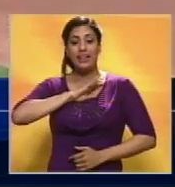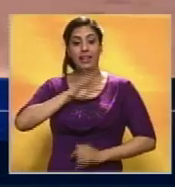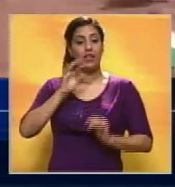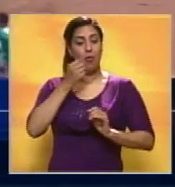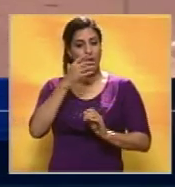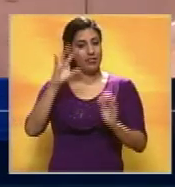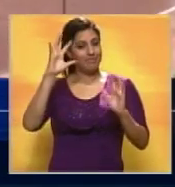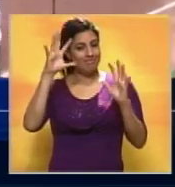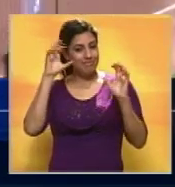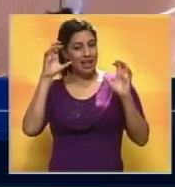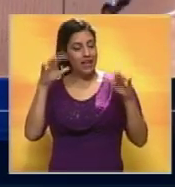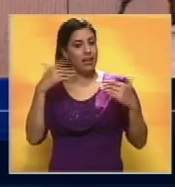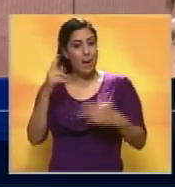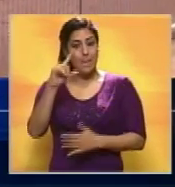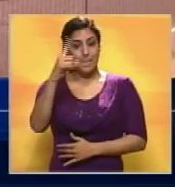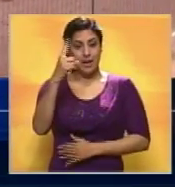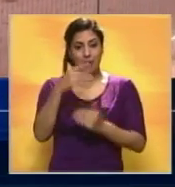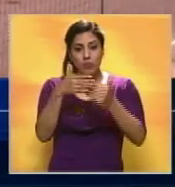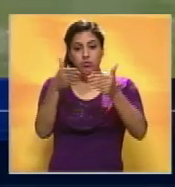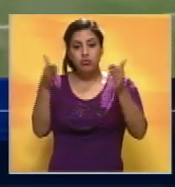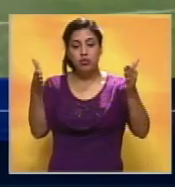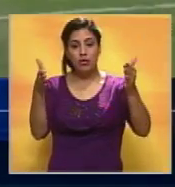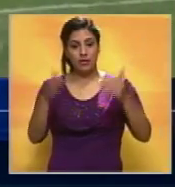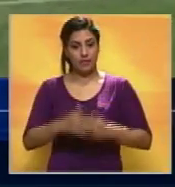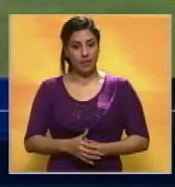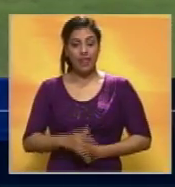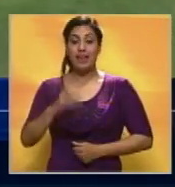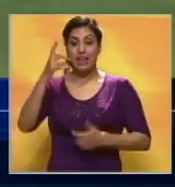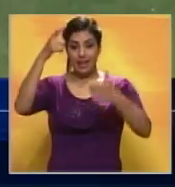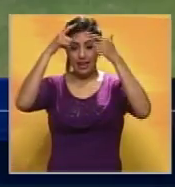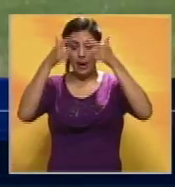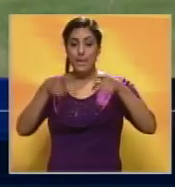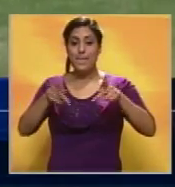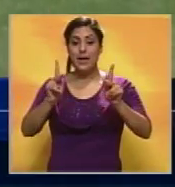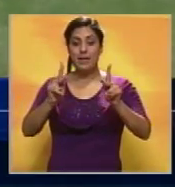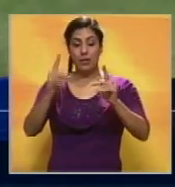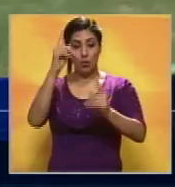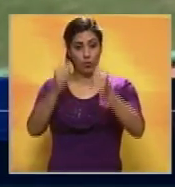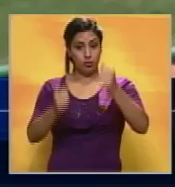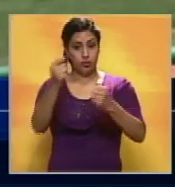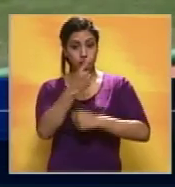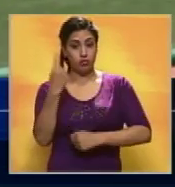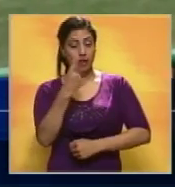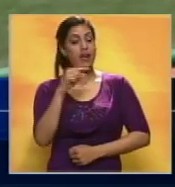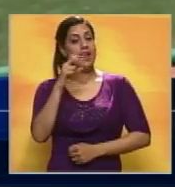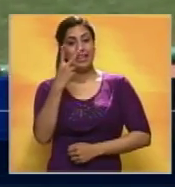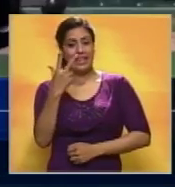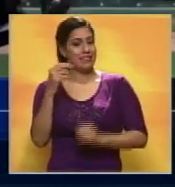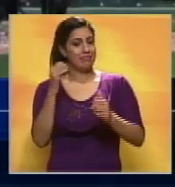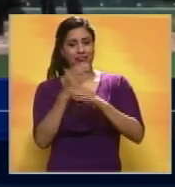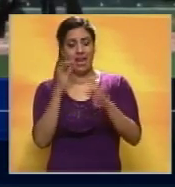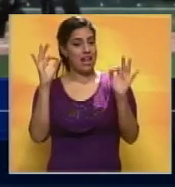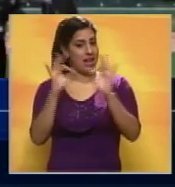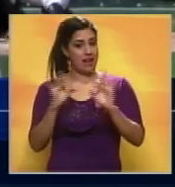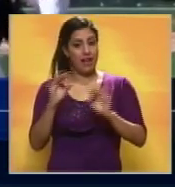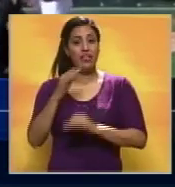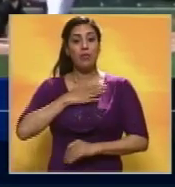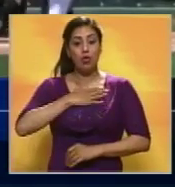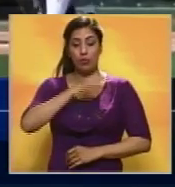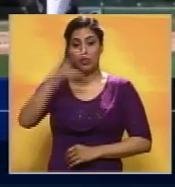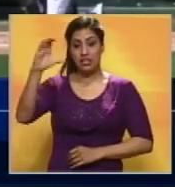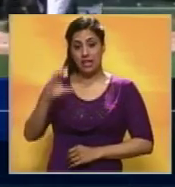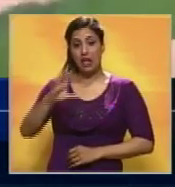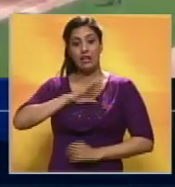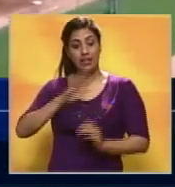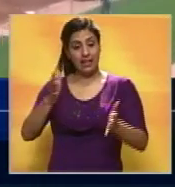buenas sensaciones en su primera apertura del Spring Training. El Rey permitió una carrera y tres inatrapables ante los Medias Blancas de Chicago en lo que